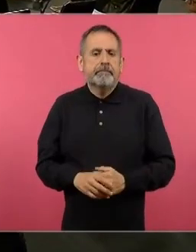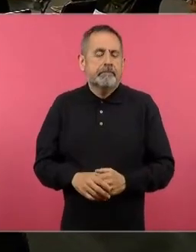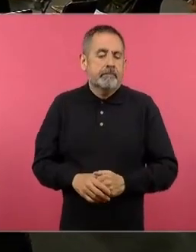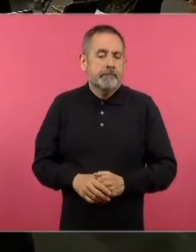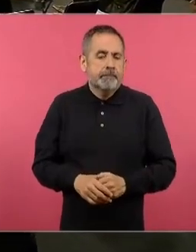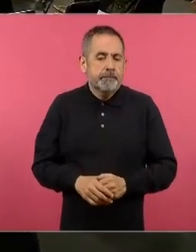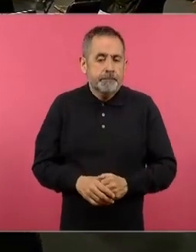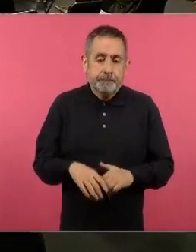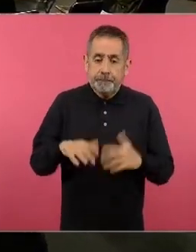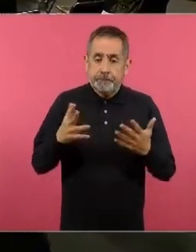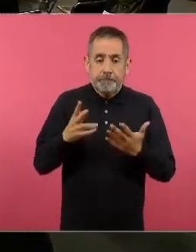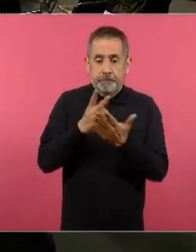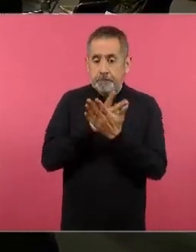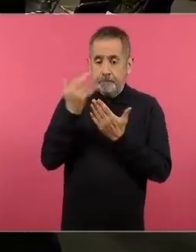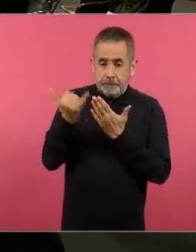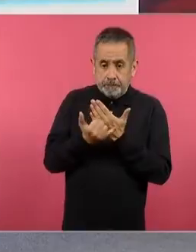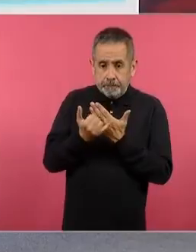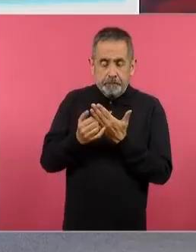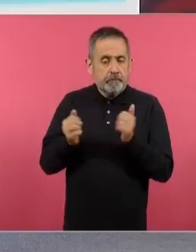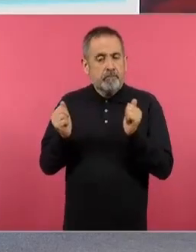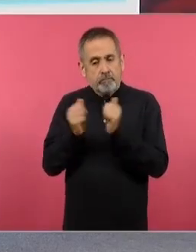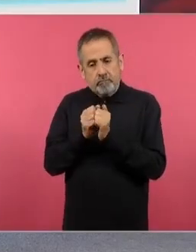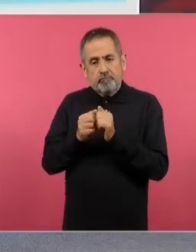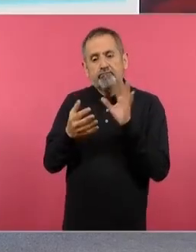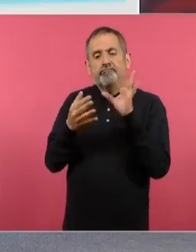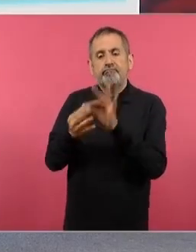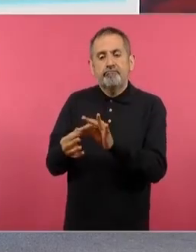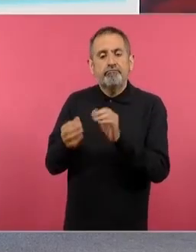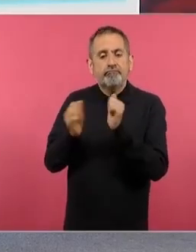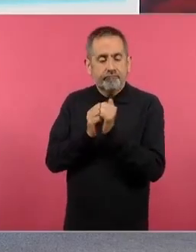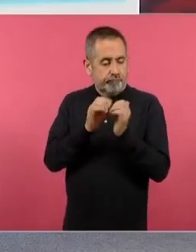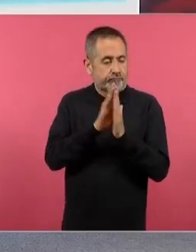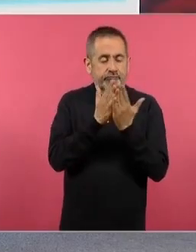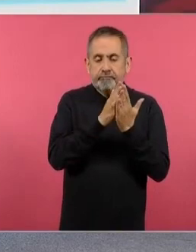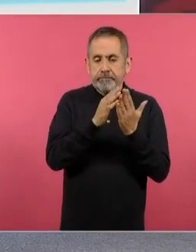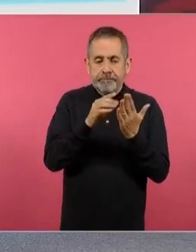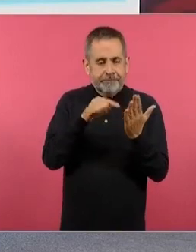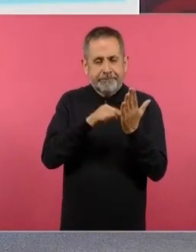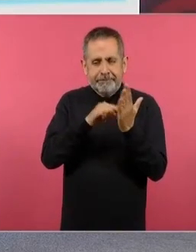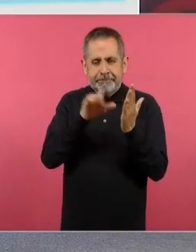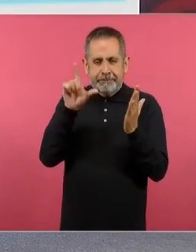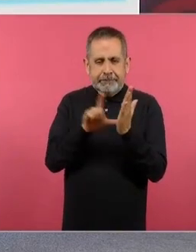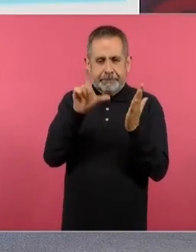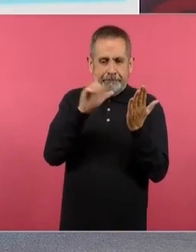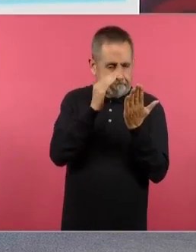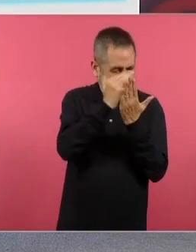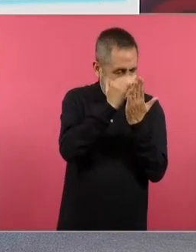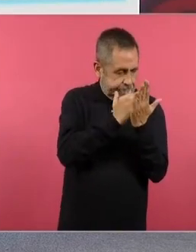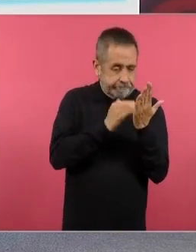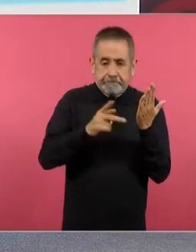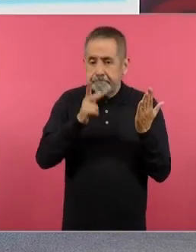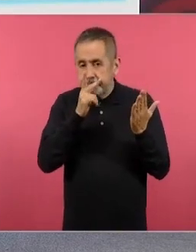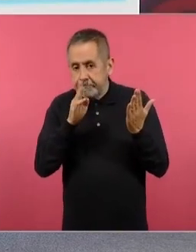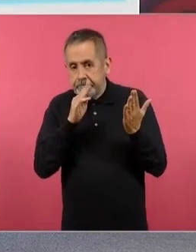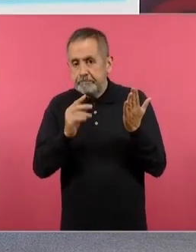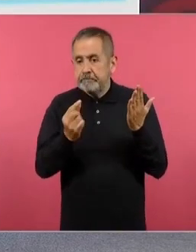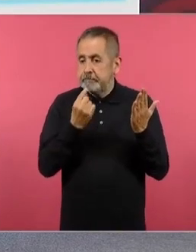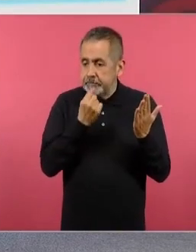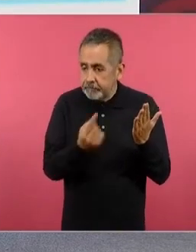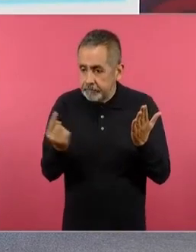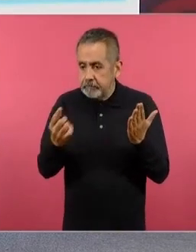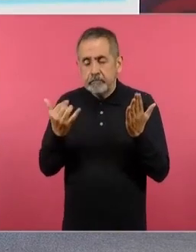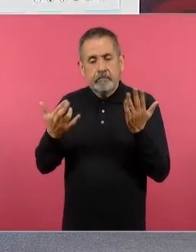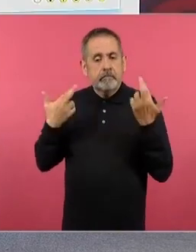el proyecto se vincula directamente con esta lección, para papás, para niños y para los